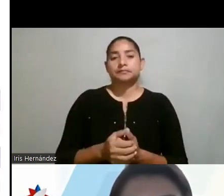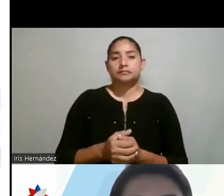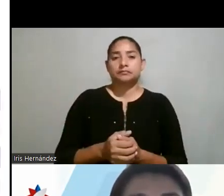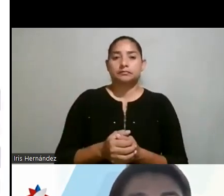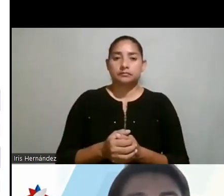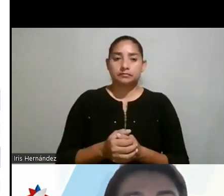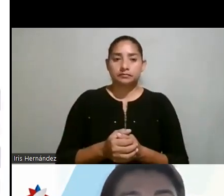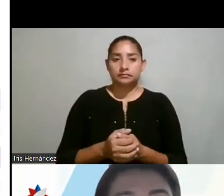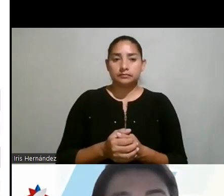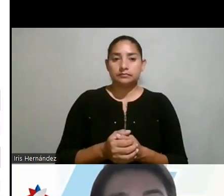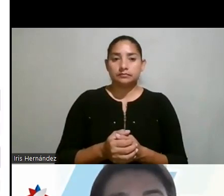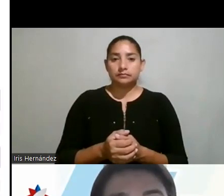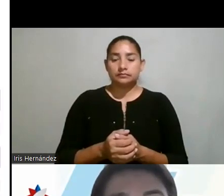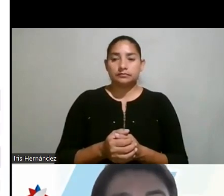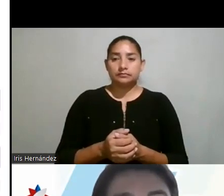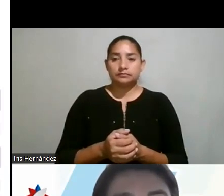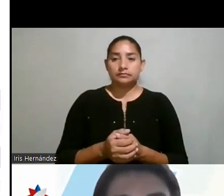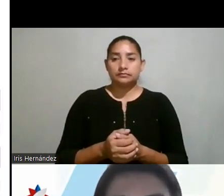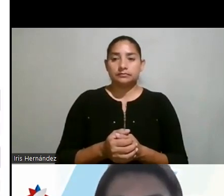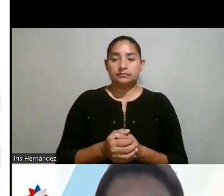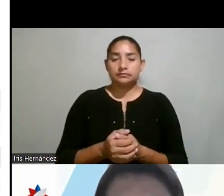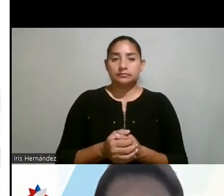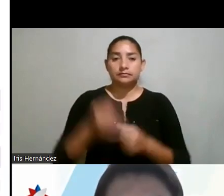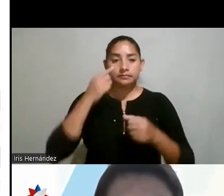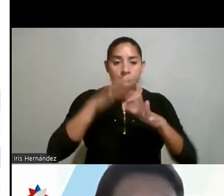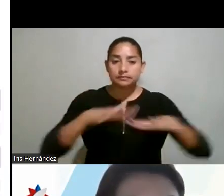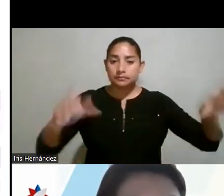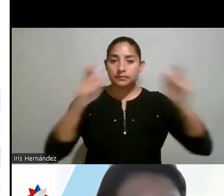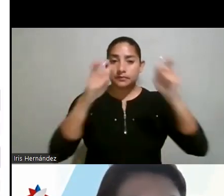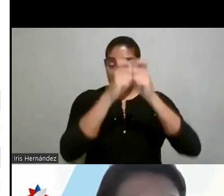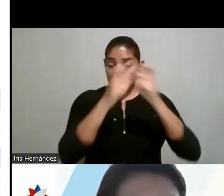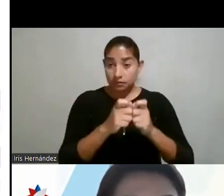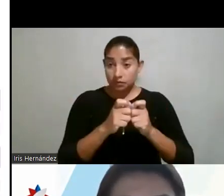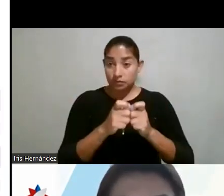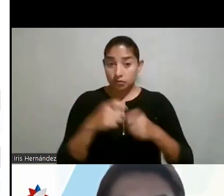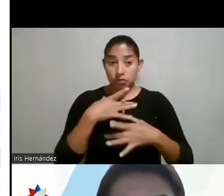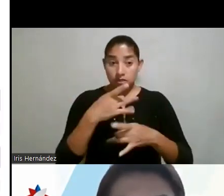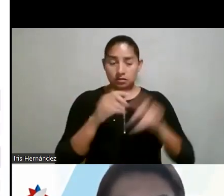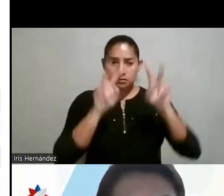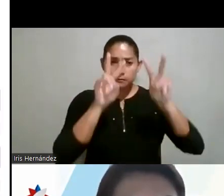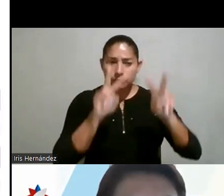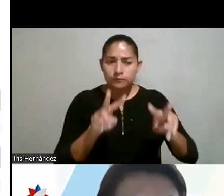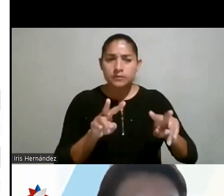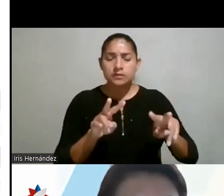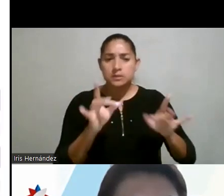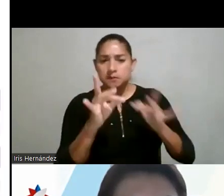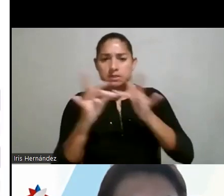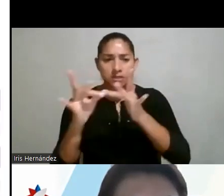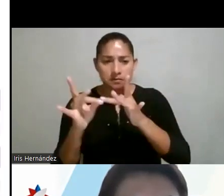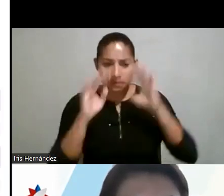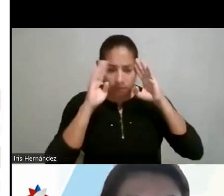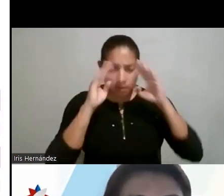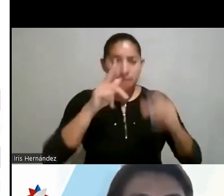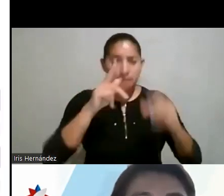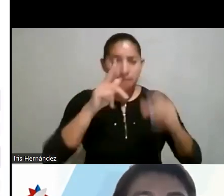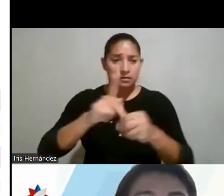acá, en los campos específicos donde nos interesa revisar con especial detalle la participación